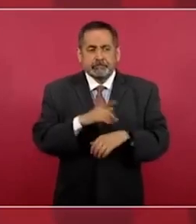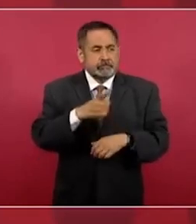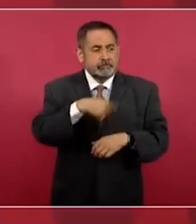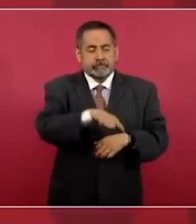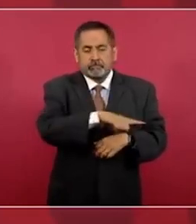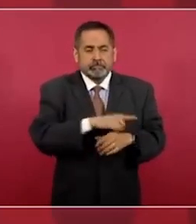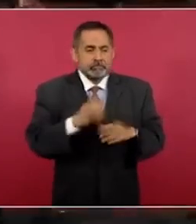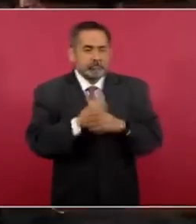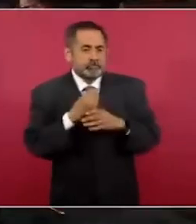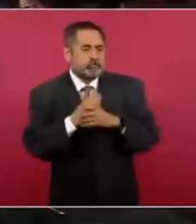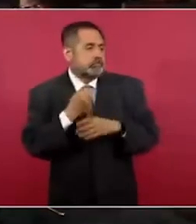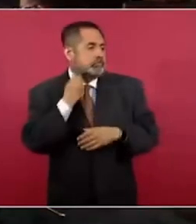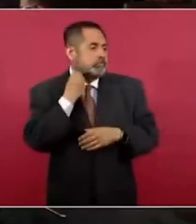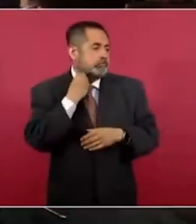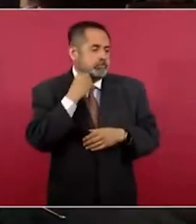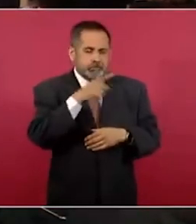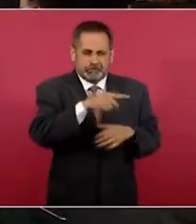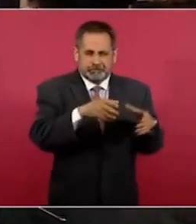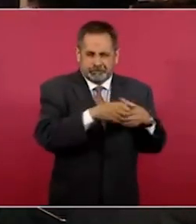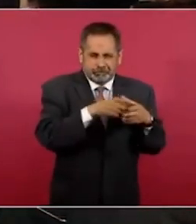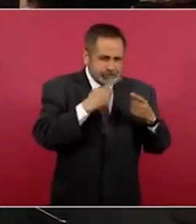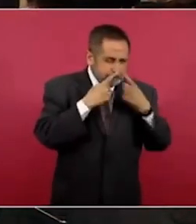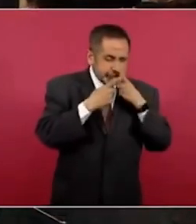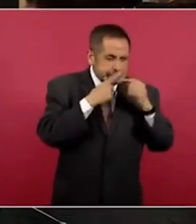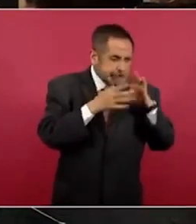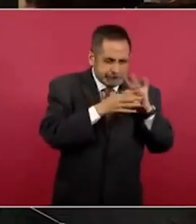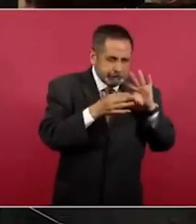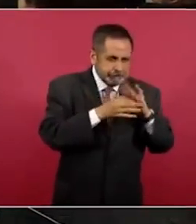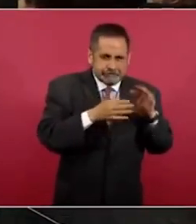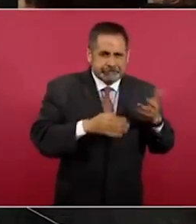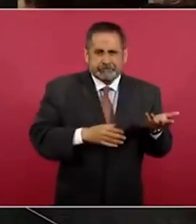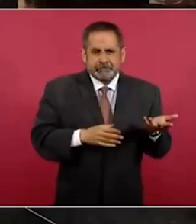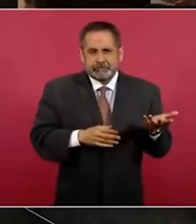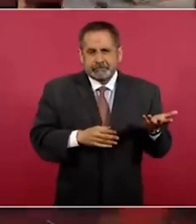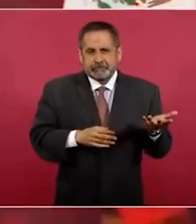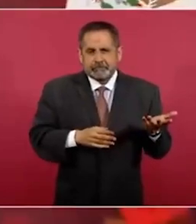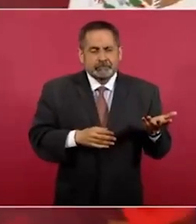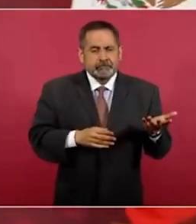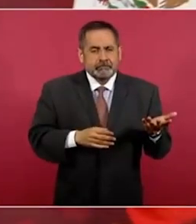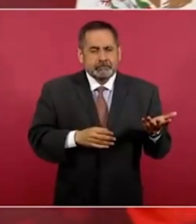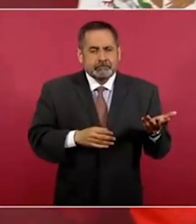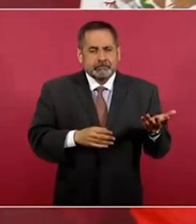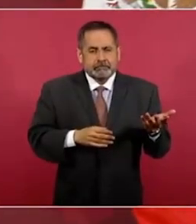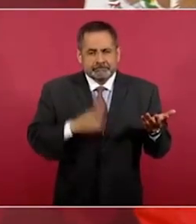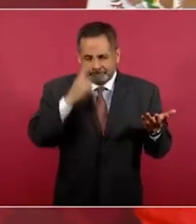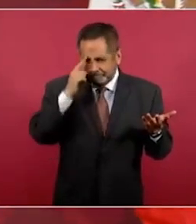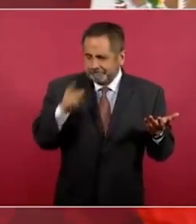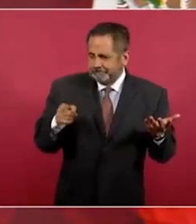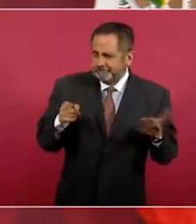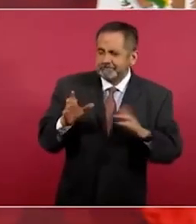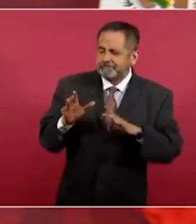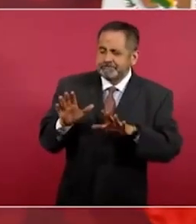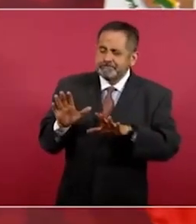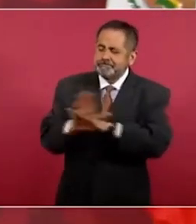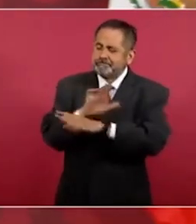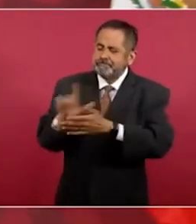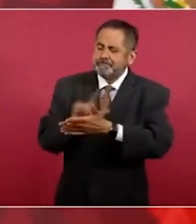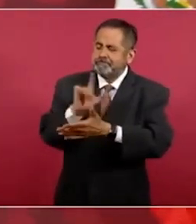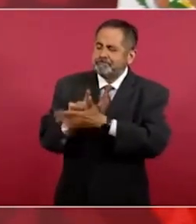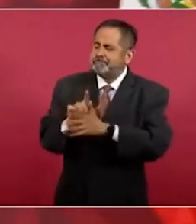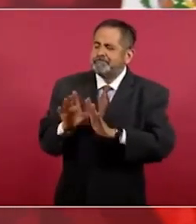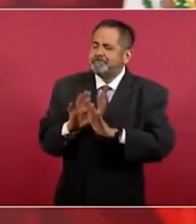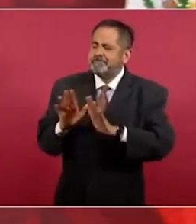para no reformar leyes